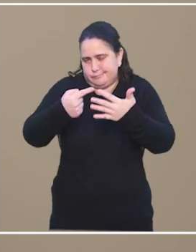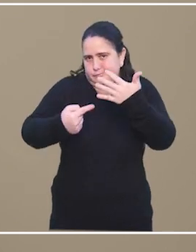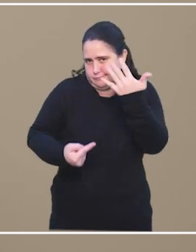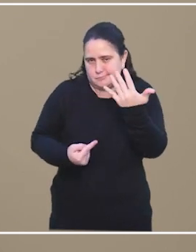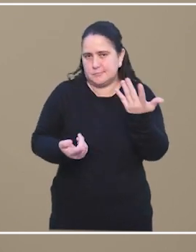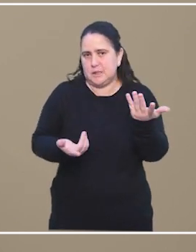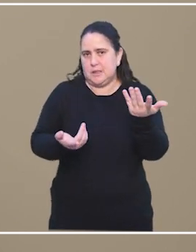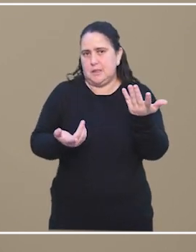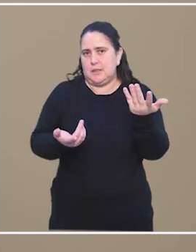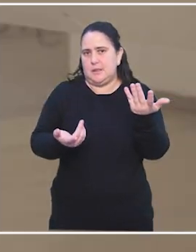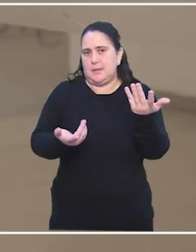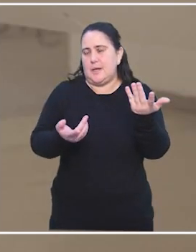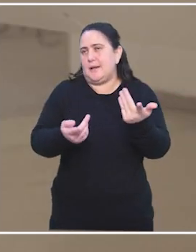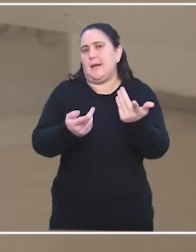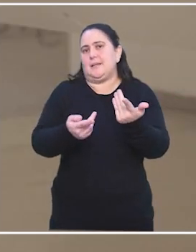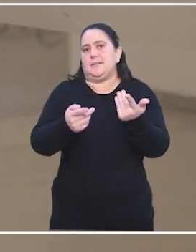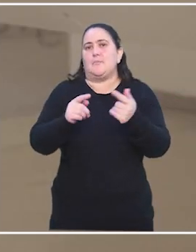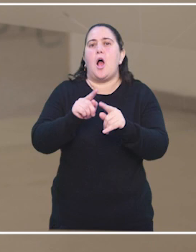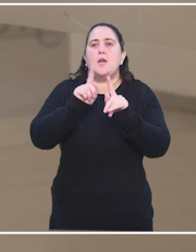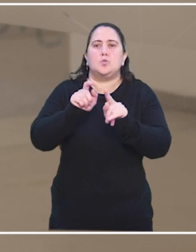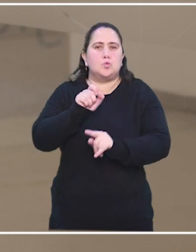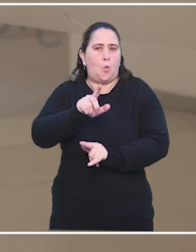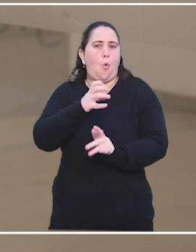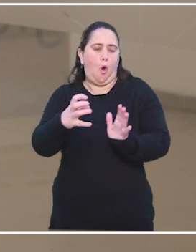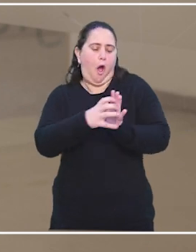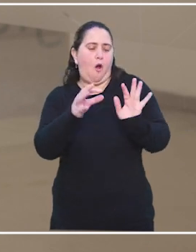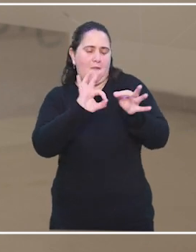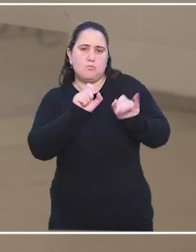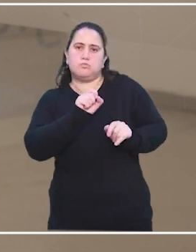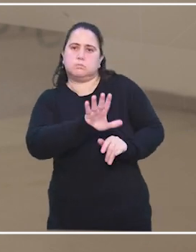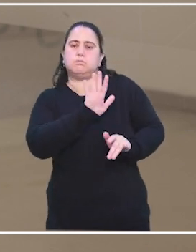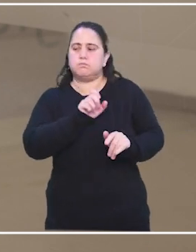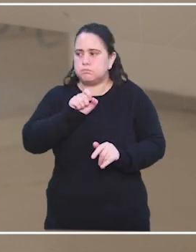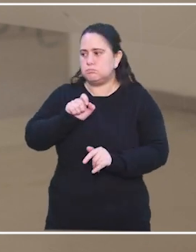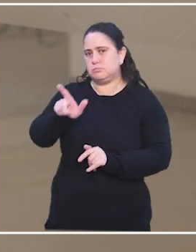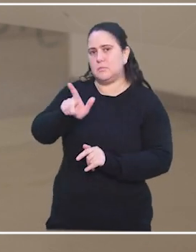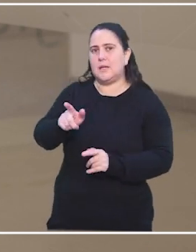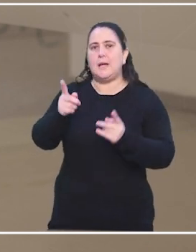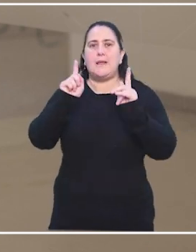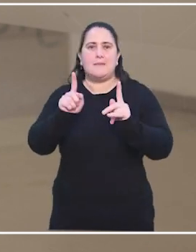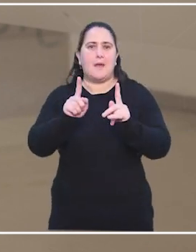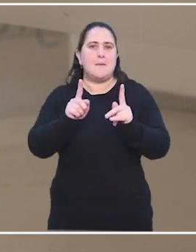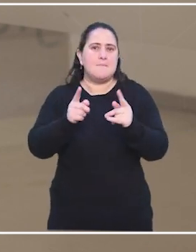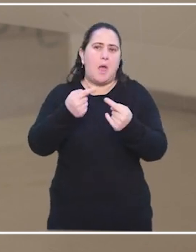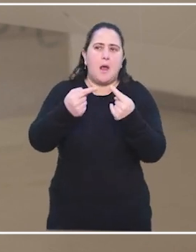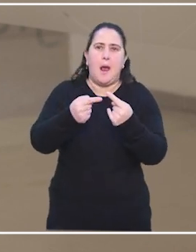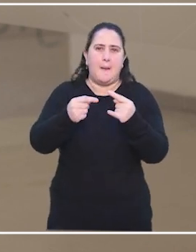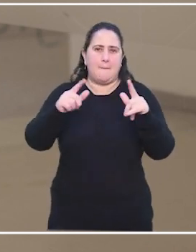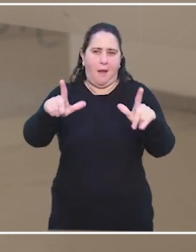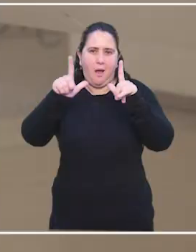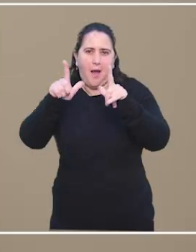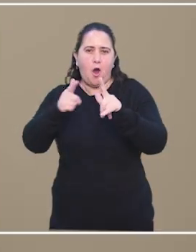todos estos eslogans, golpes de efecto, memes,